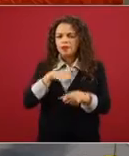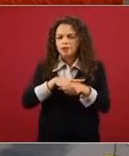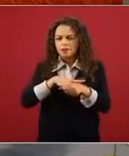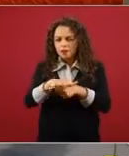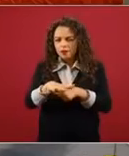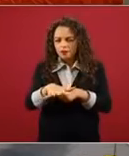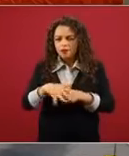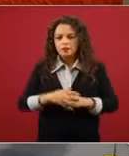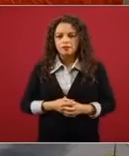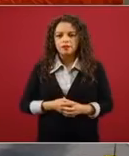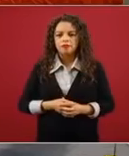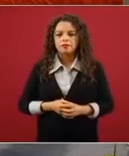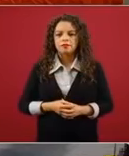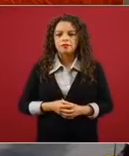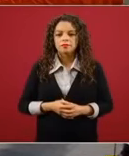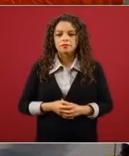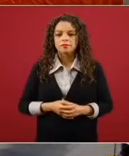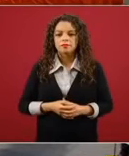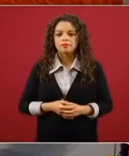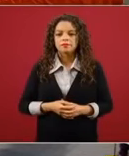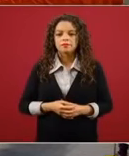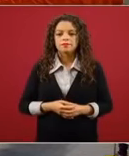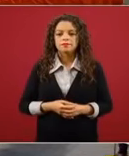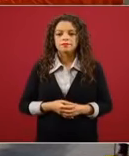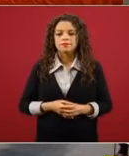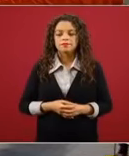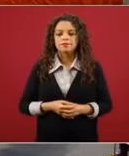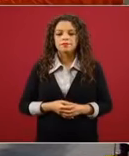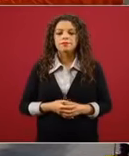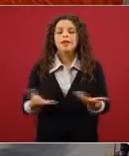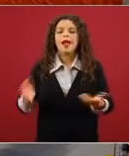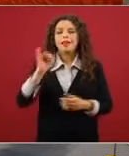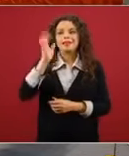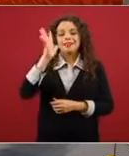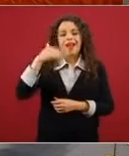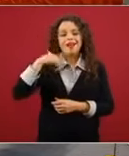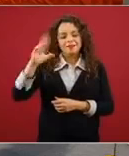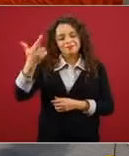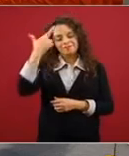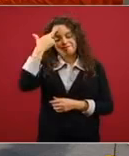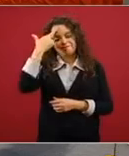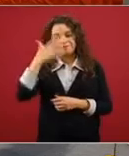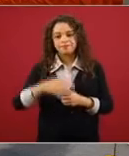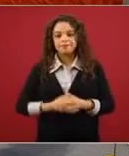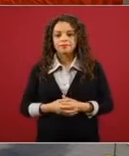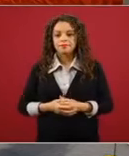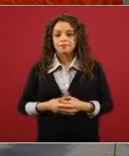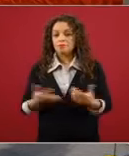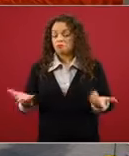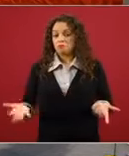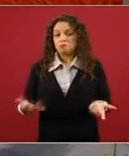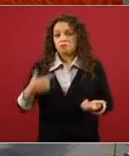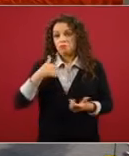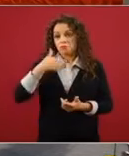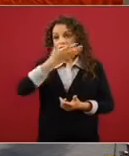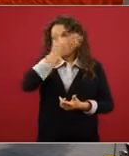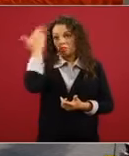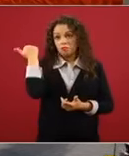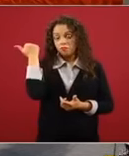Le decía que en redes sociales, maestro. Ah, sí, no conozco el tema,